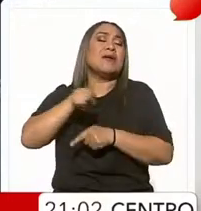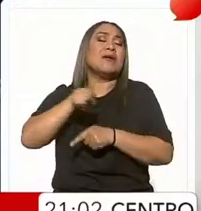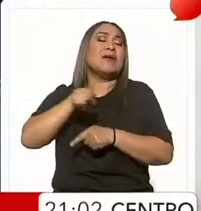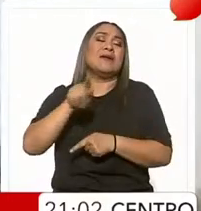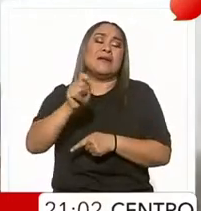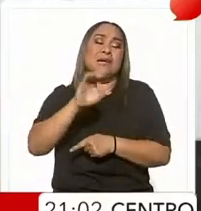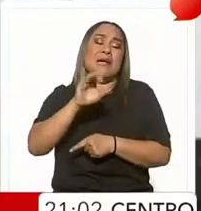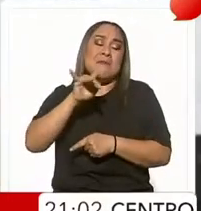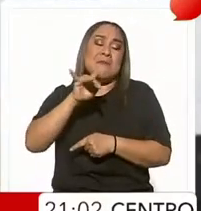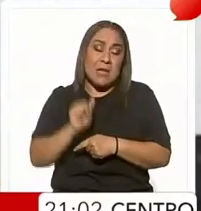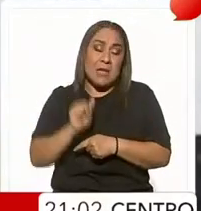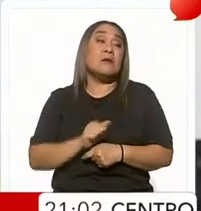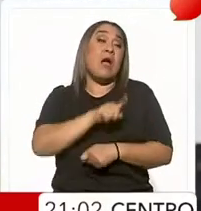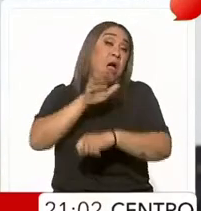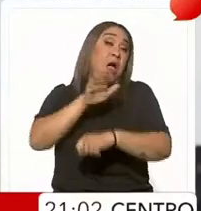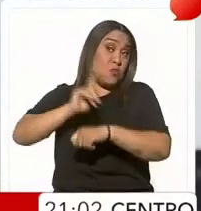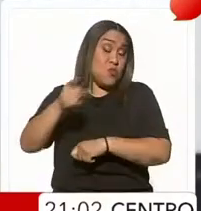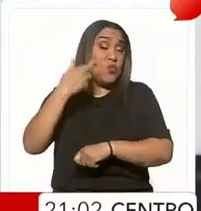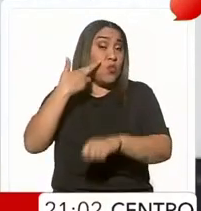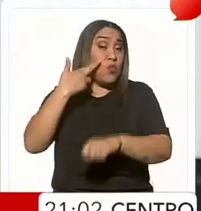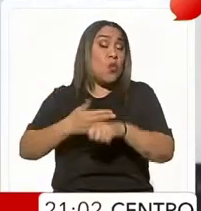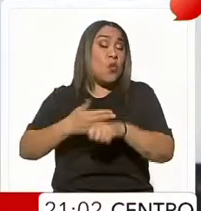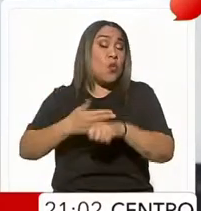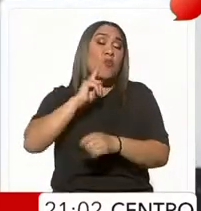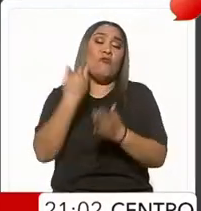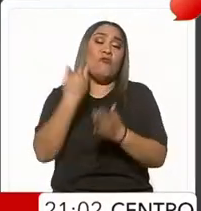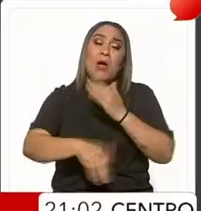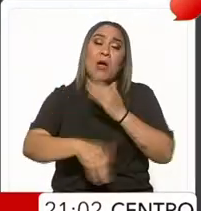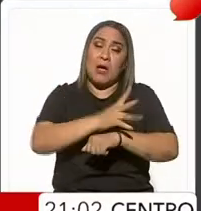El funcionario culpó a la madre por no vigilar a su hija.